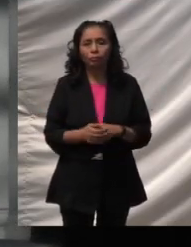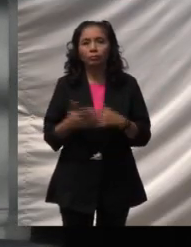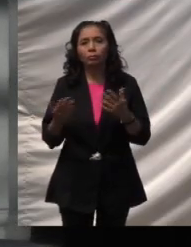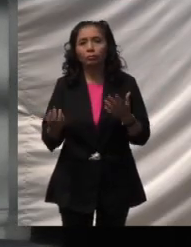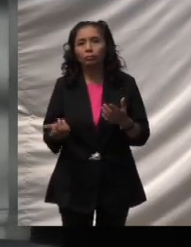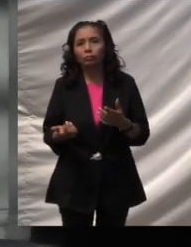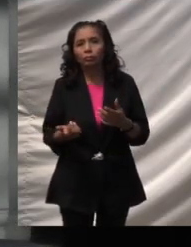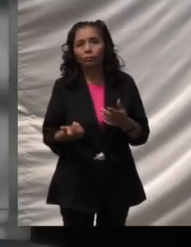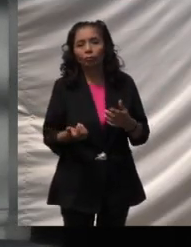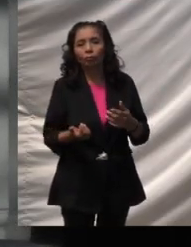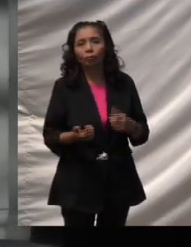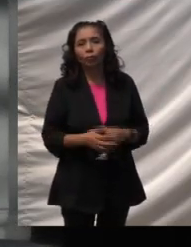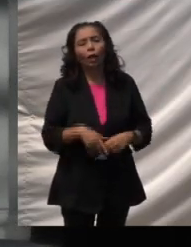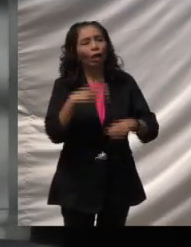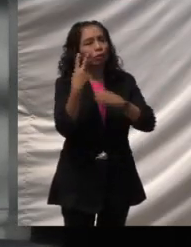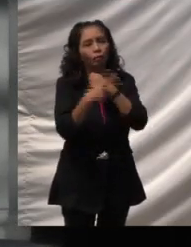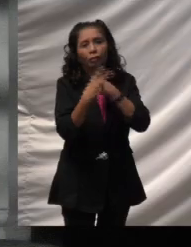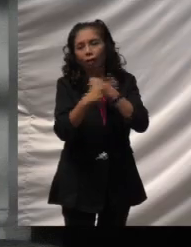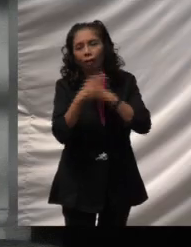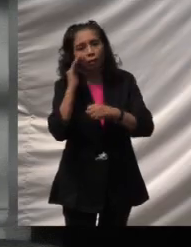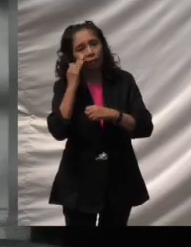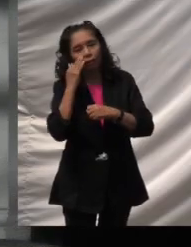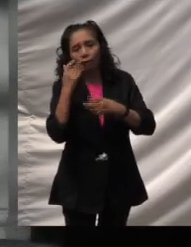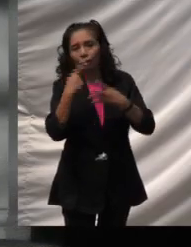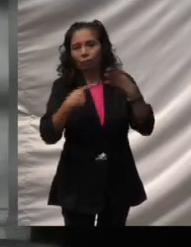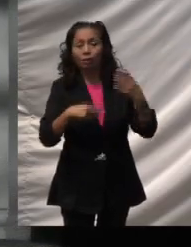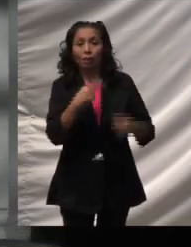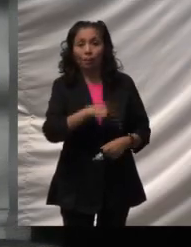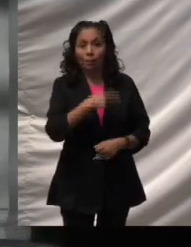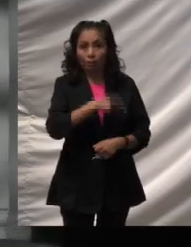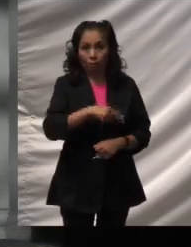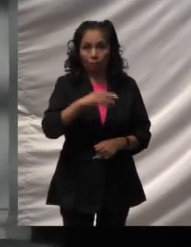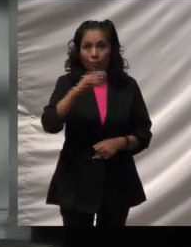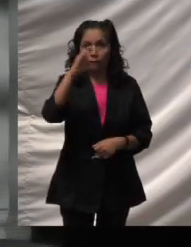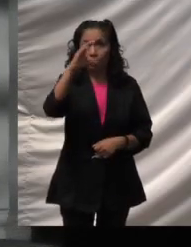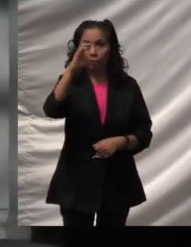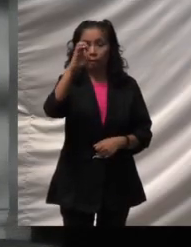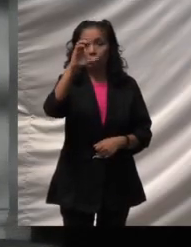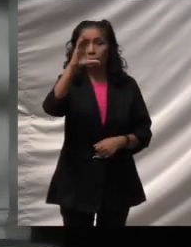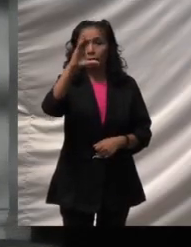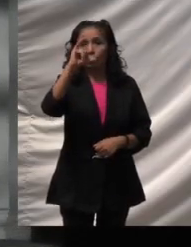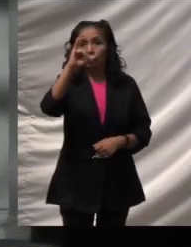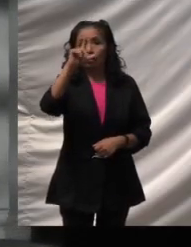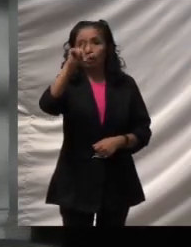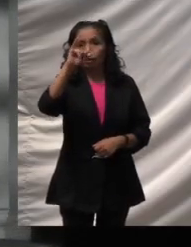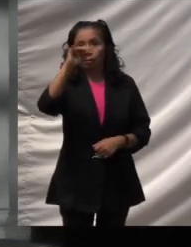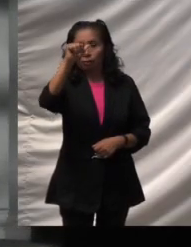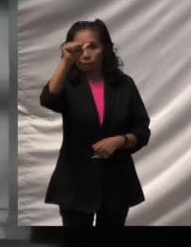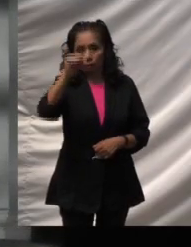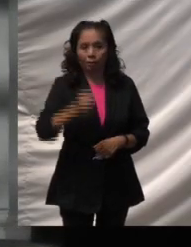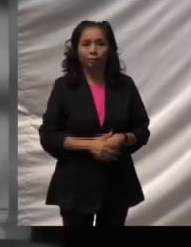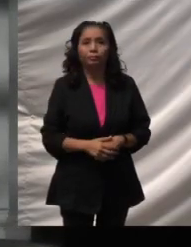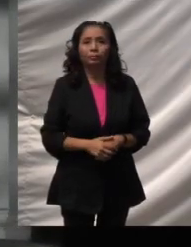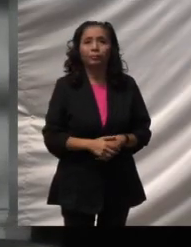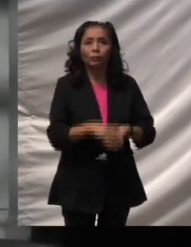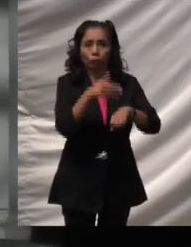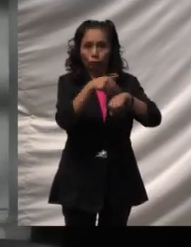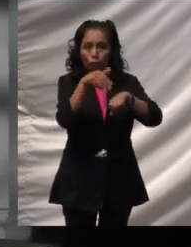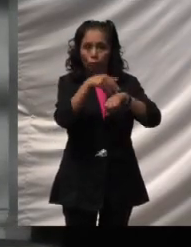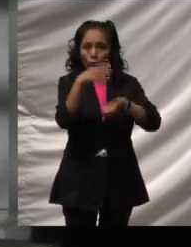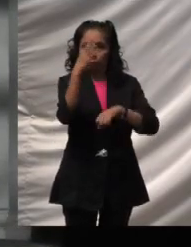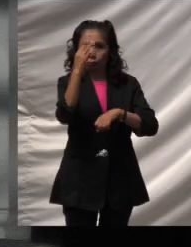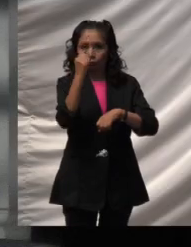digitales. Mi nombre es Cecilia Guadalupe Mendoza Rodríguez, del Distrito 9.